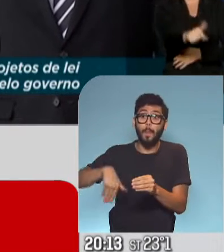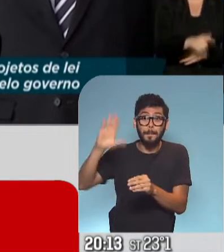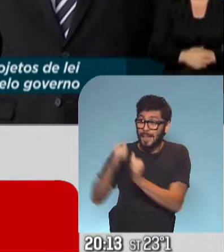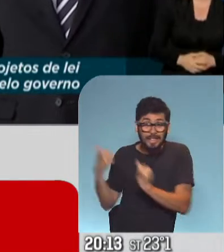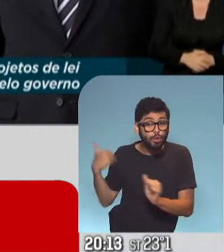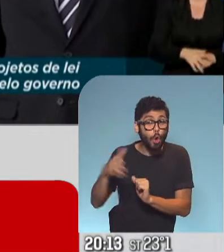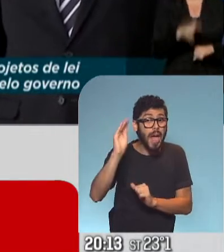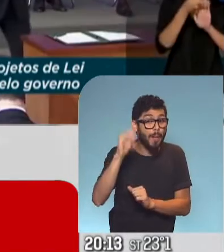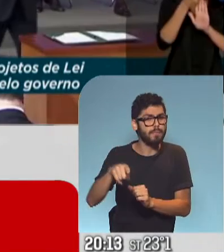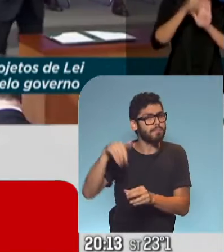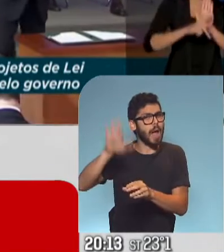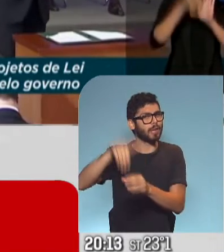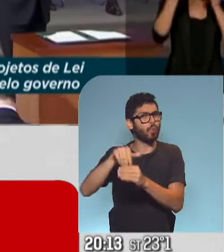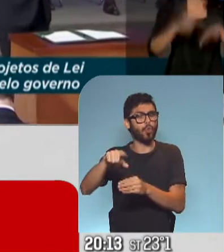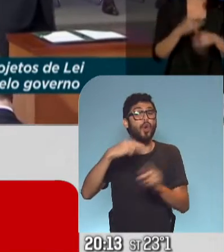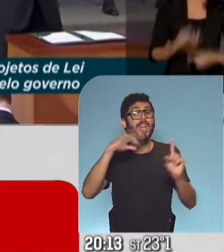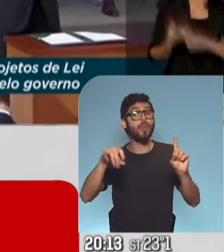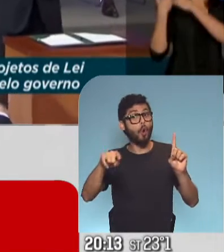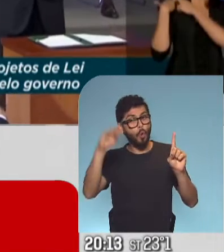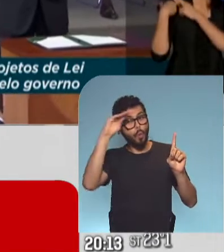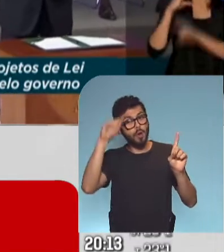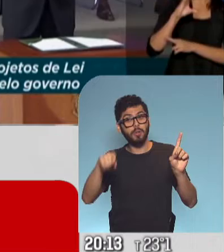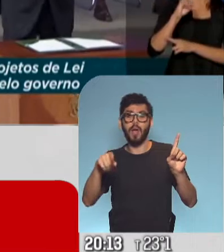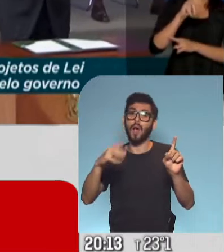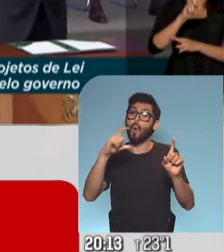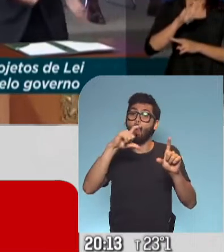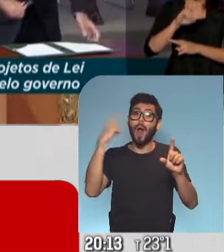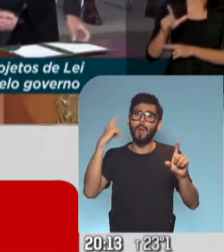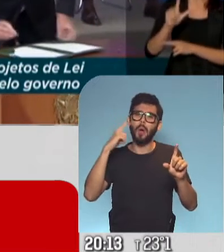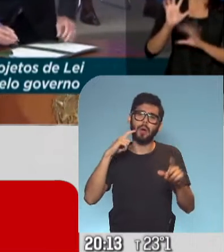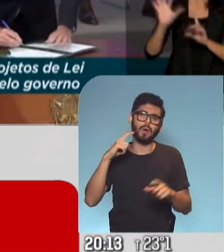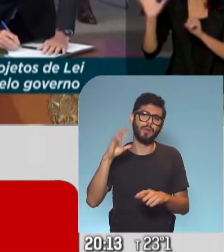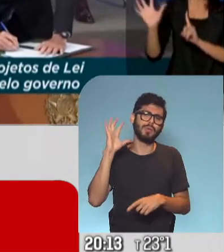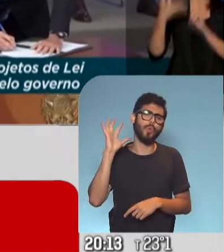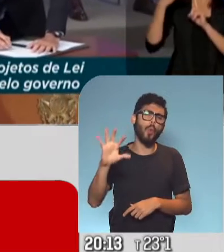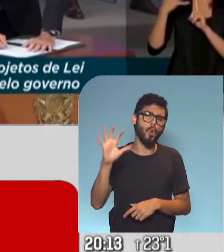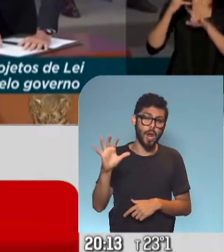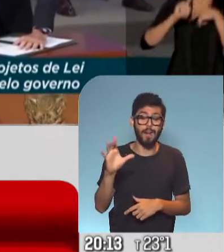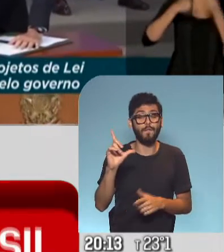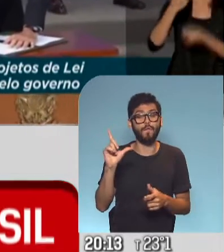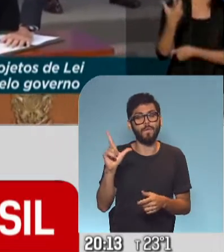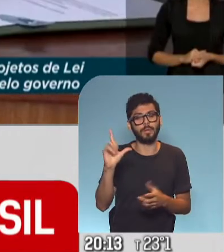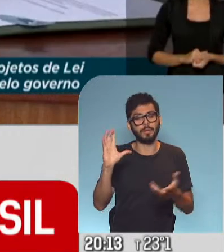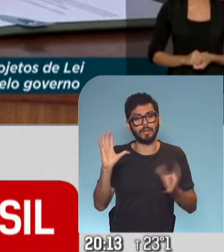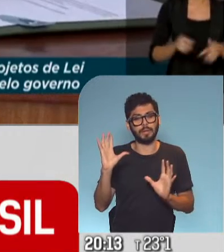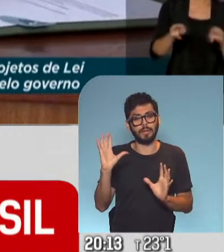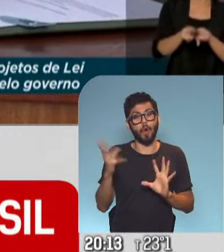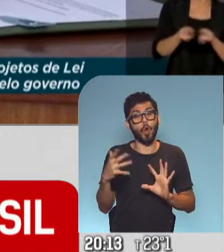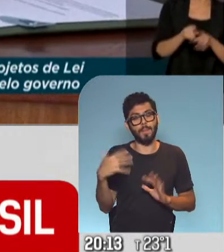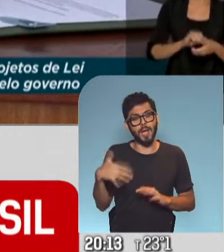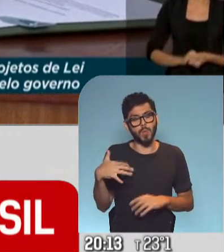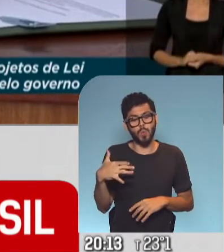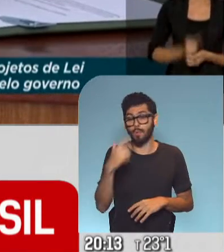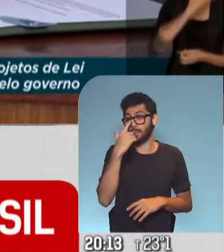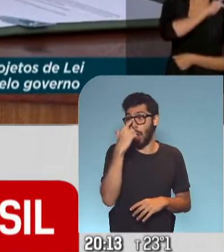que por un lado burló del uso del barbijo, lo hizo de manera muy grotesca, pero después, hace unos instantes nomás, hace un